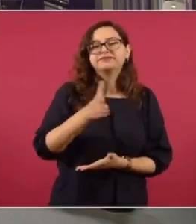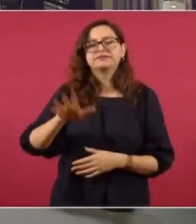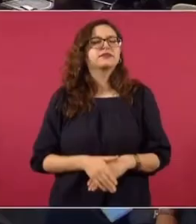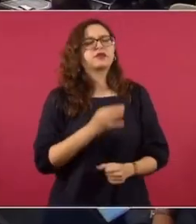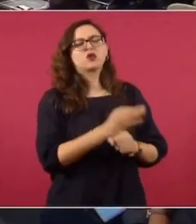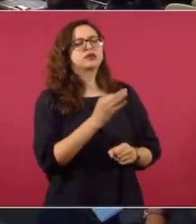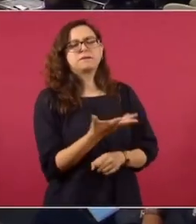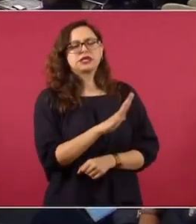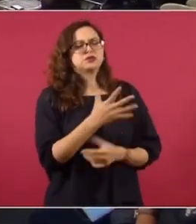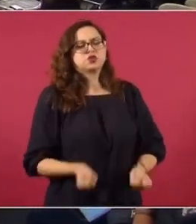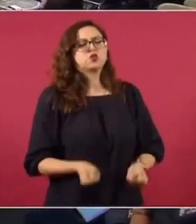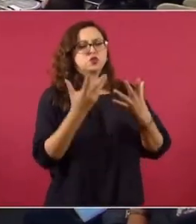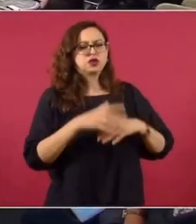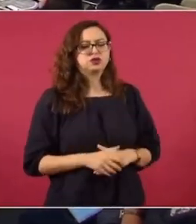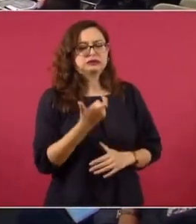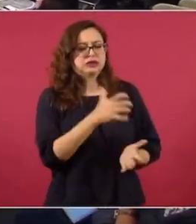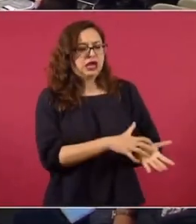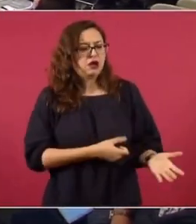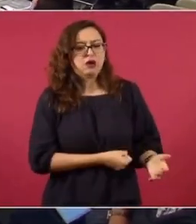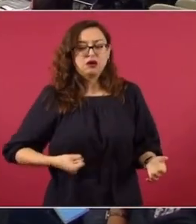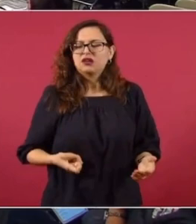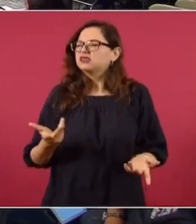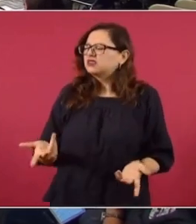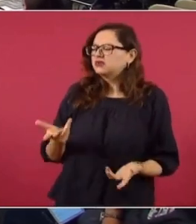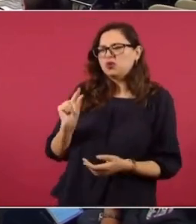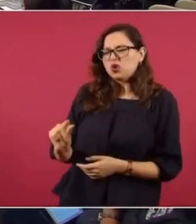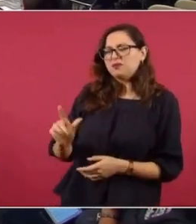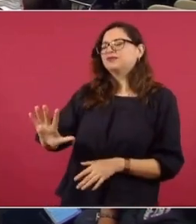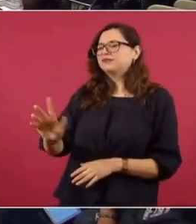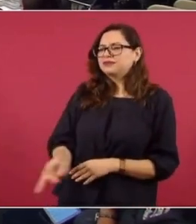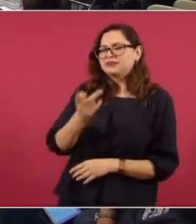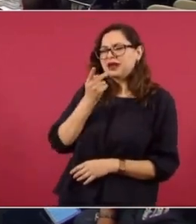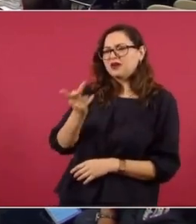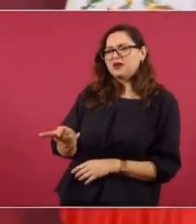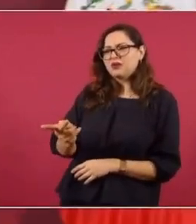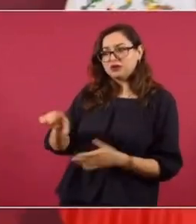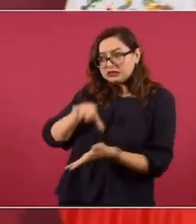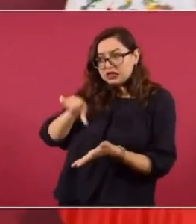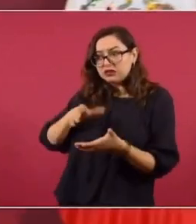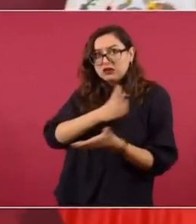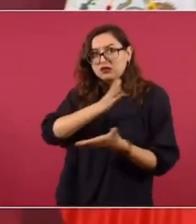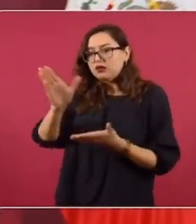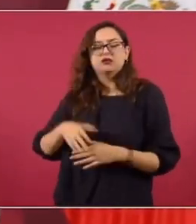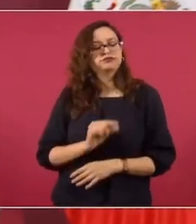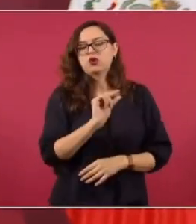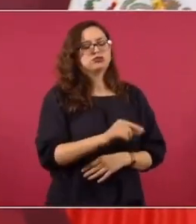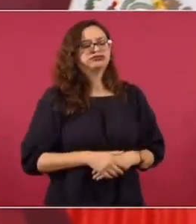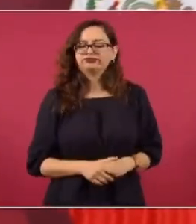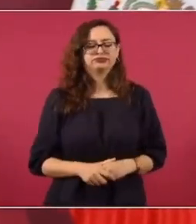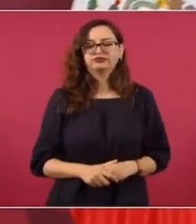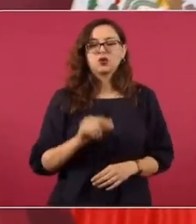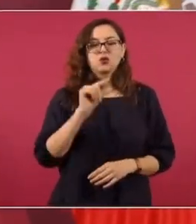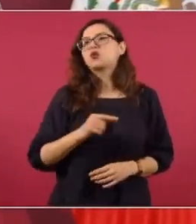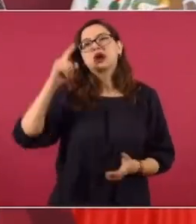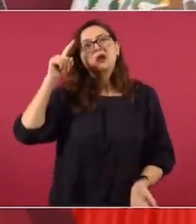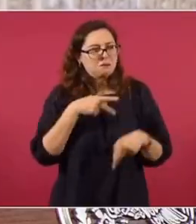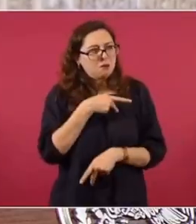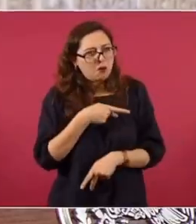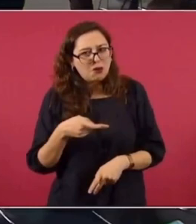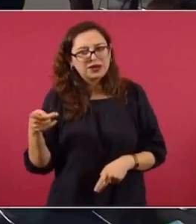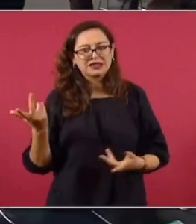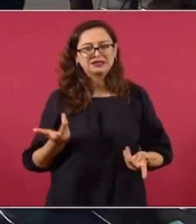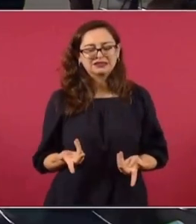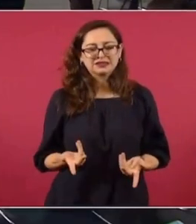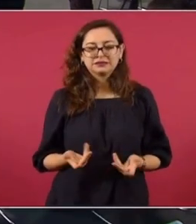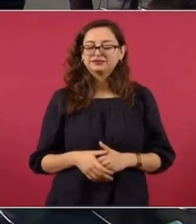más o menos con un aproximado de cuánto es que se ha ahorrado y cuánto es se ha beneficiado. ¿Tú dices de la descentralización? Muy poco, como un 20%.